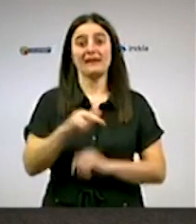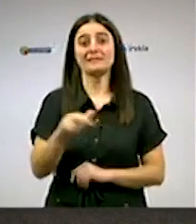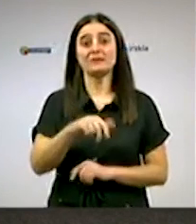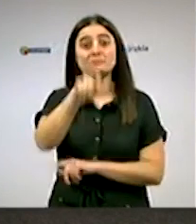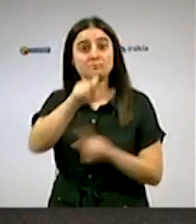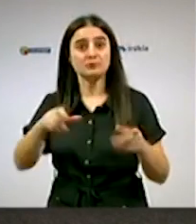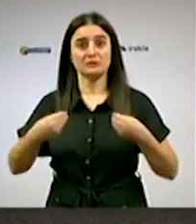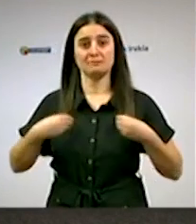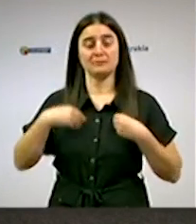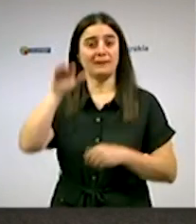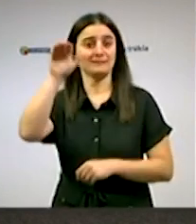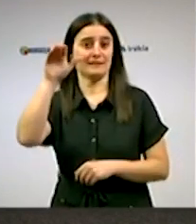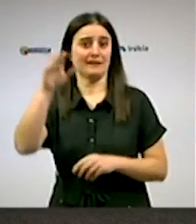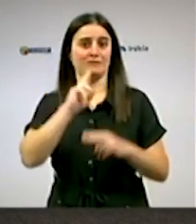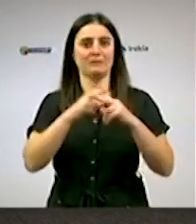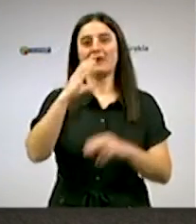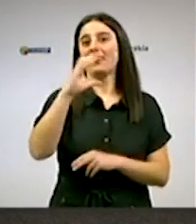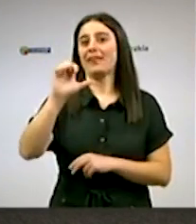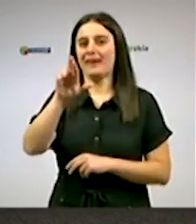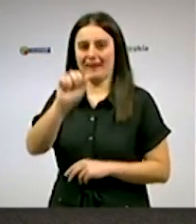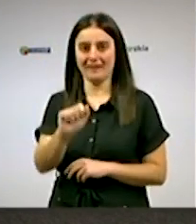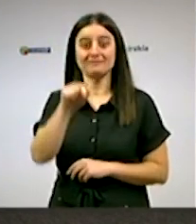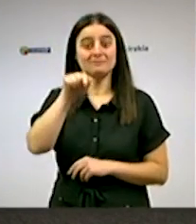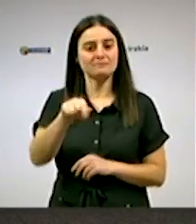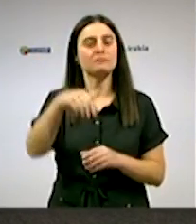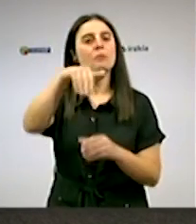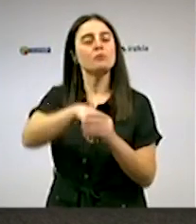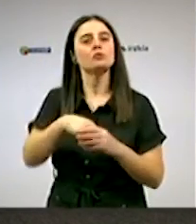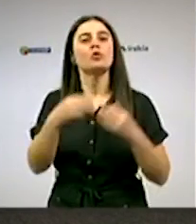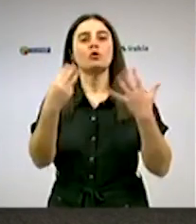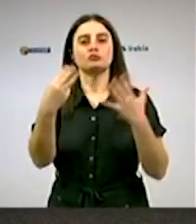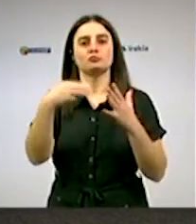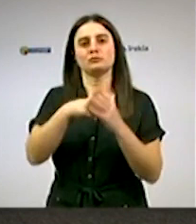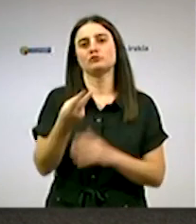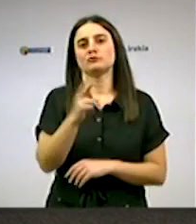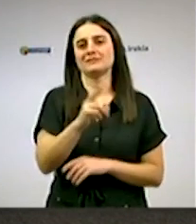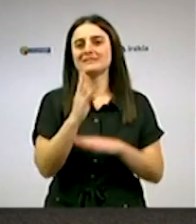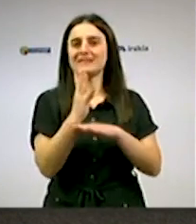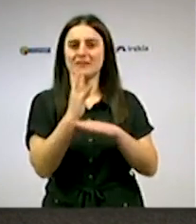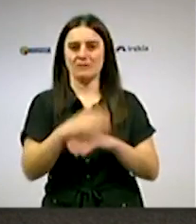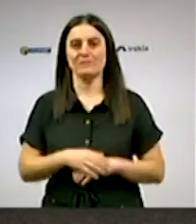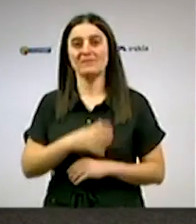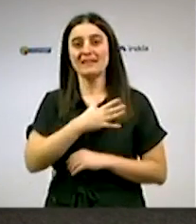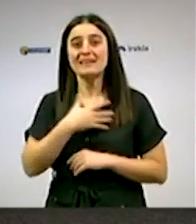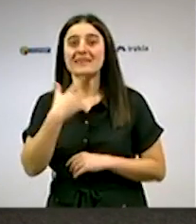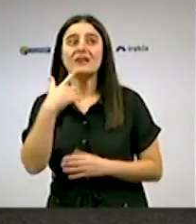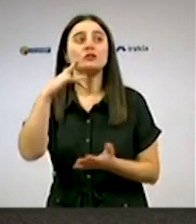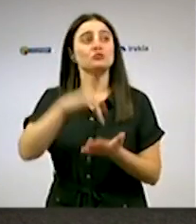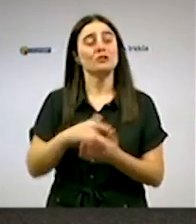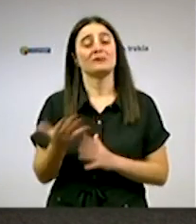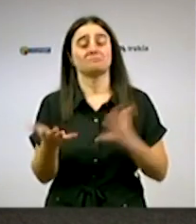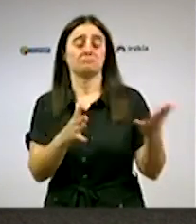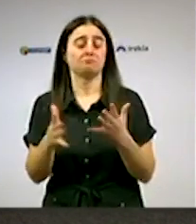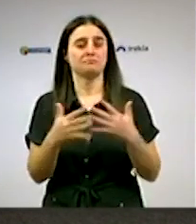el CERA, han votado 8.219. Esto supone aproximadamente un 10